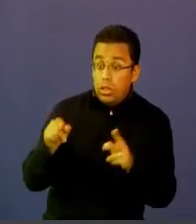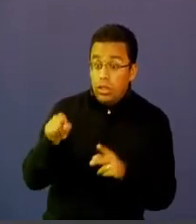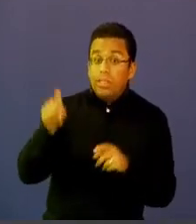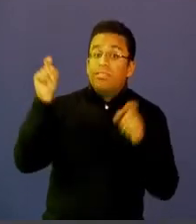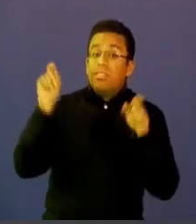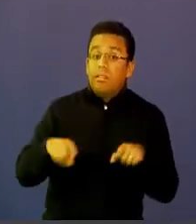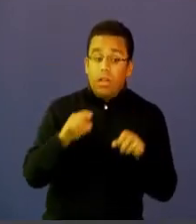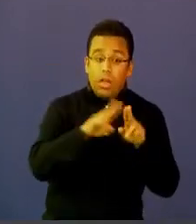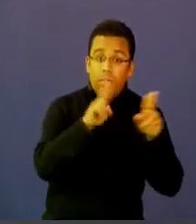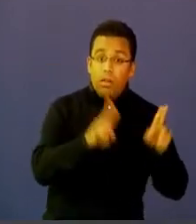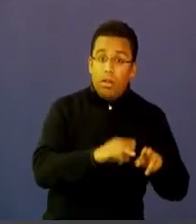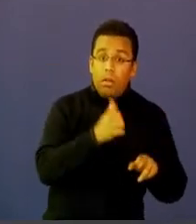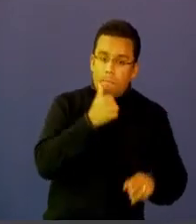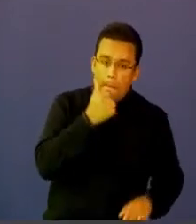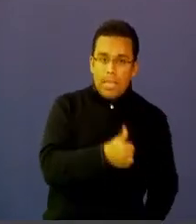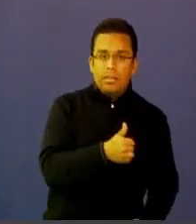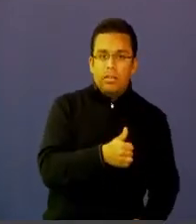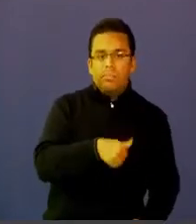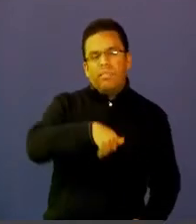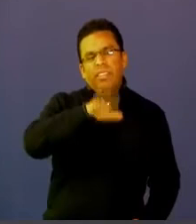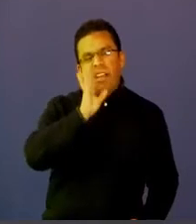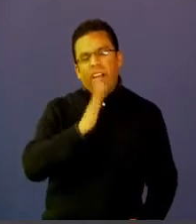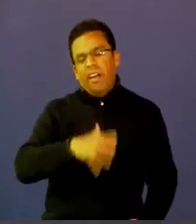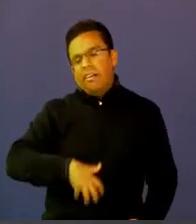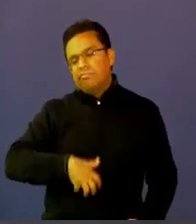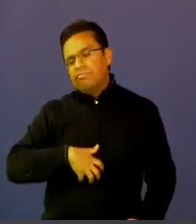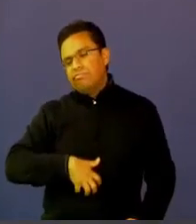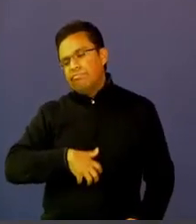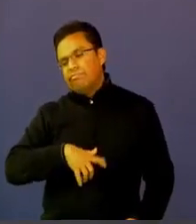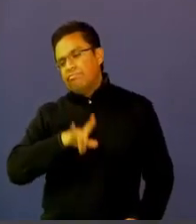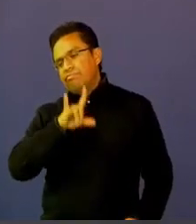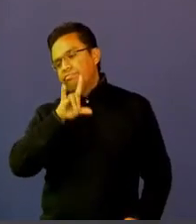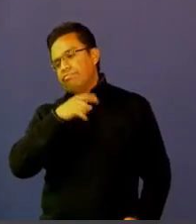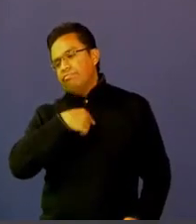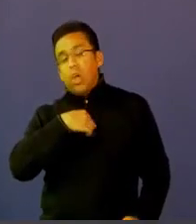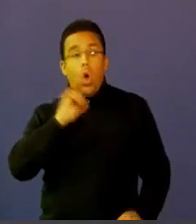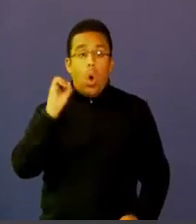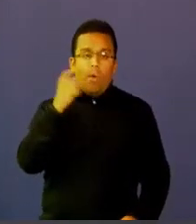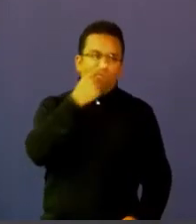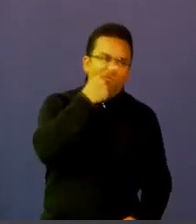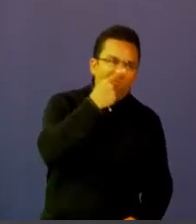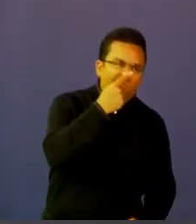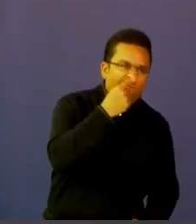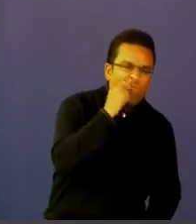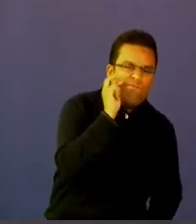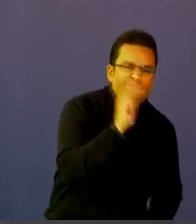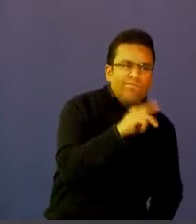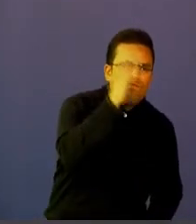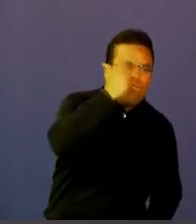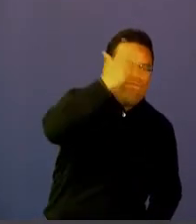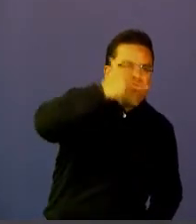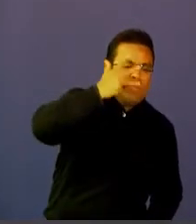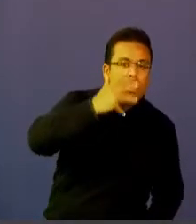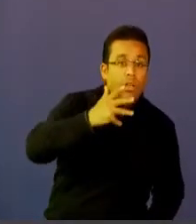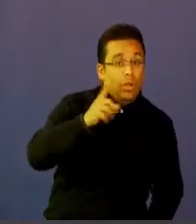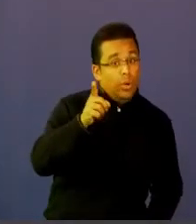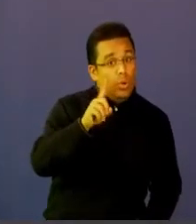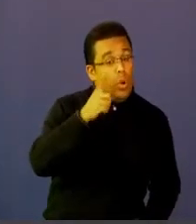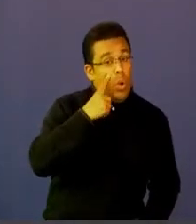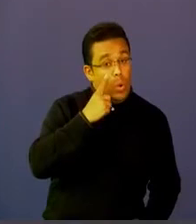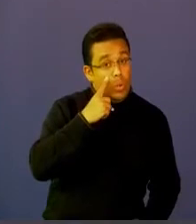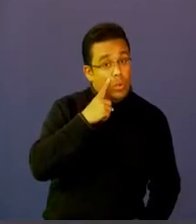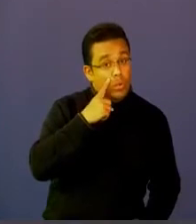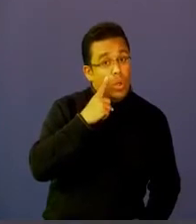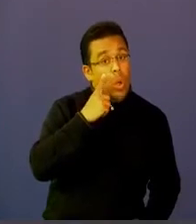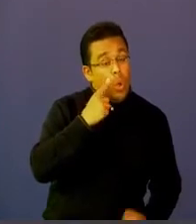bien esas herramientas no solo para ocio y entretenimiento se hizo la STIC pero desafortunadamente los estudios arrojan que los estudiantes usan